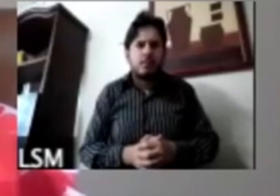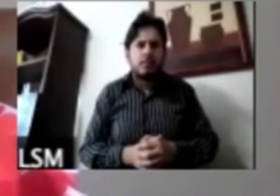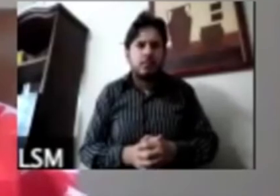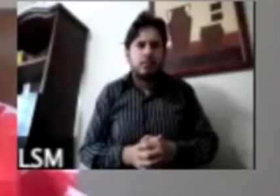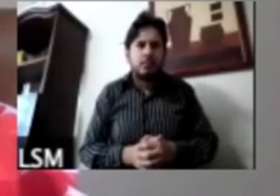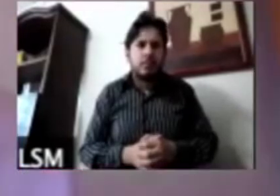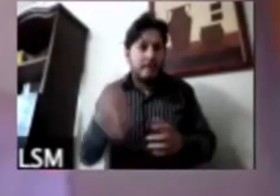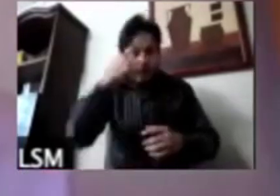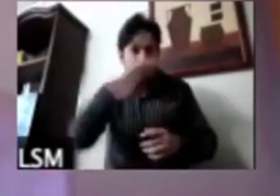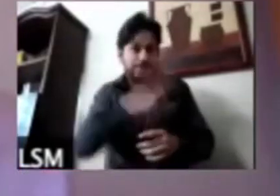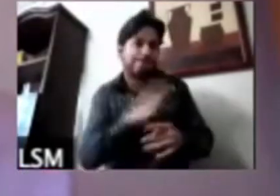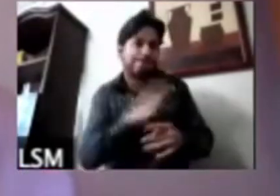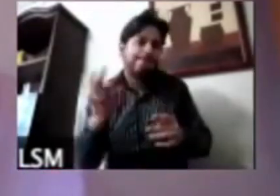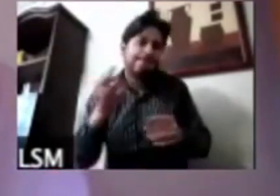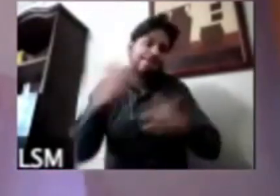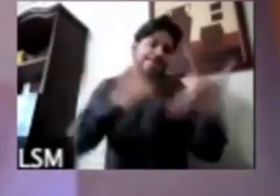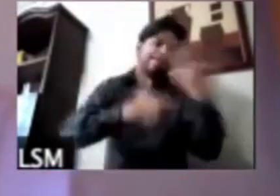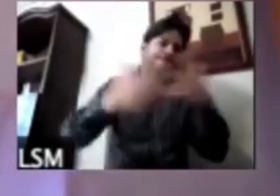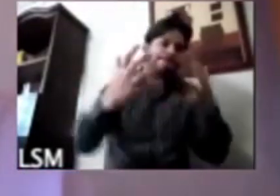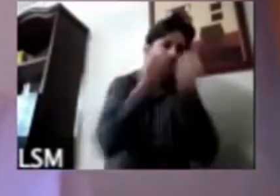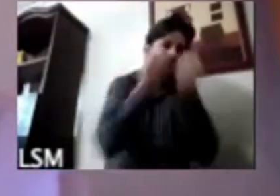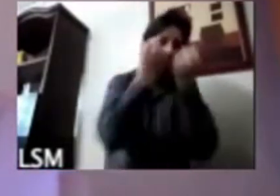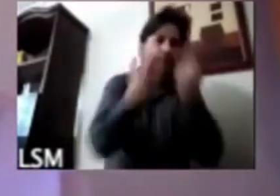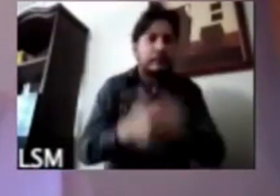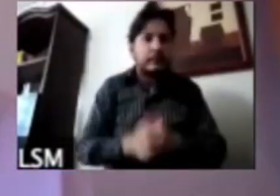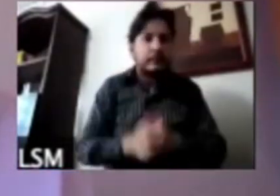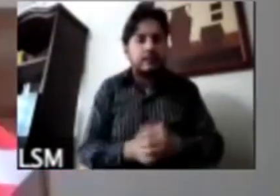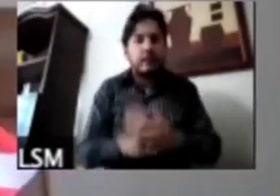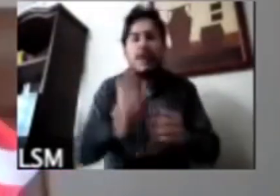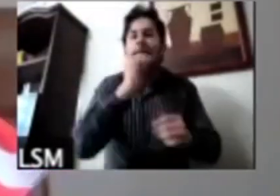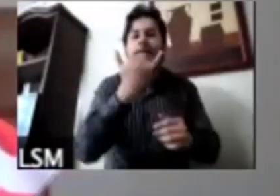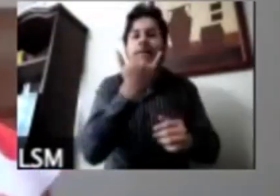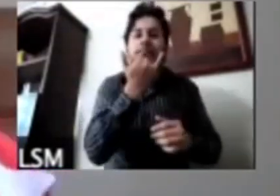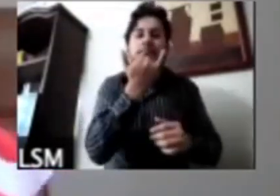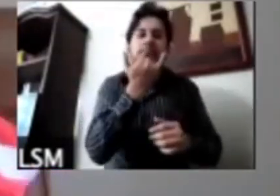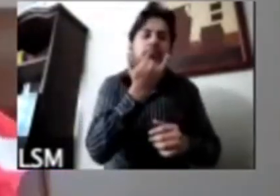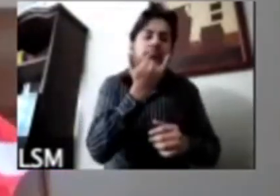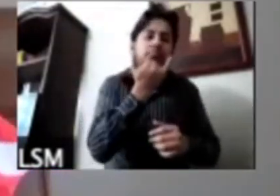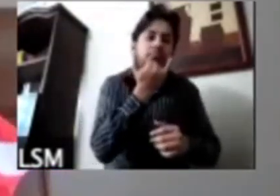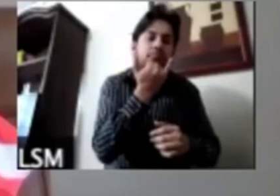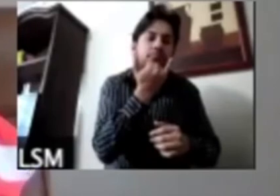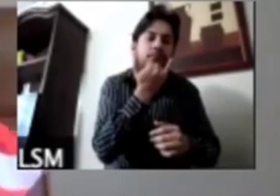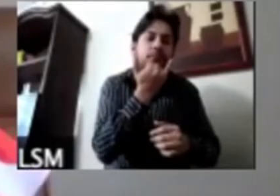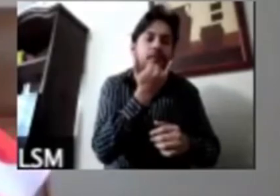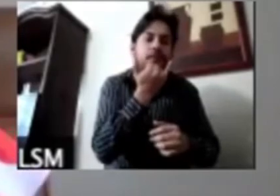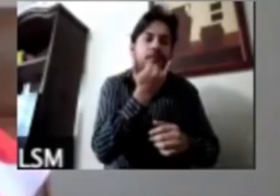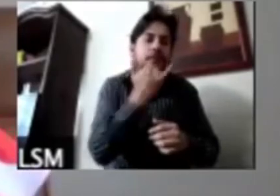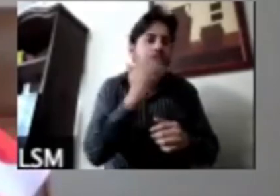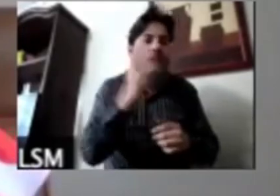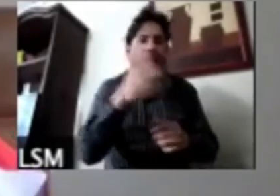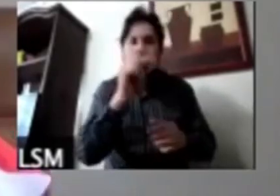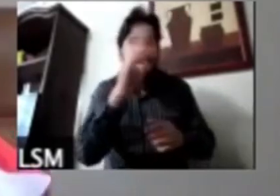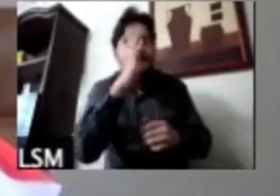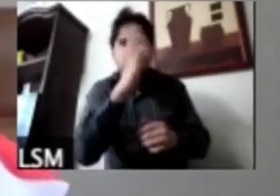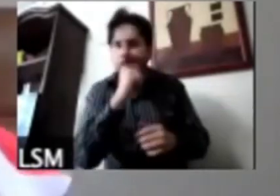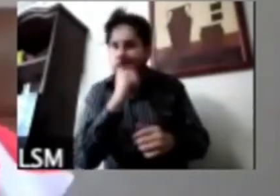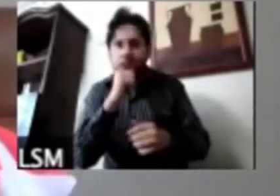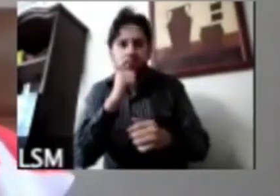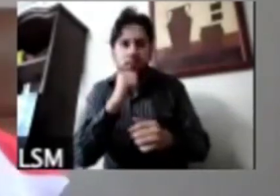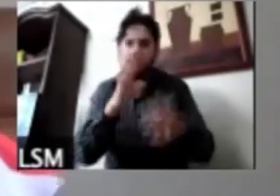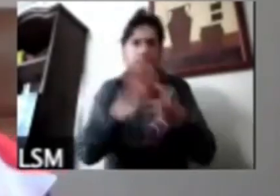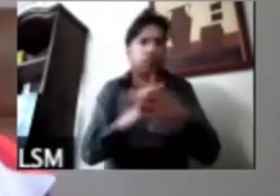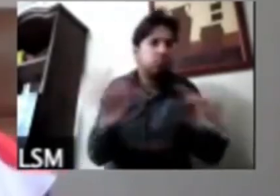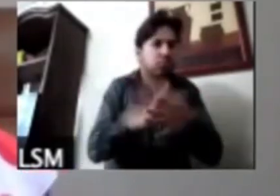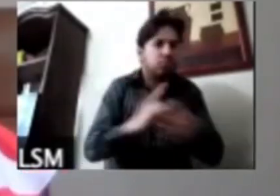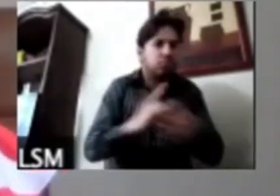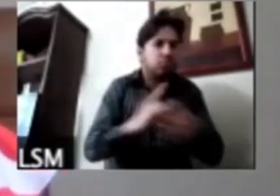muchas gracias nada más continuando con una cuestión que ya no comenté porque no había tiempo una de las preguntas que